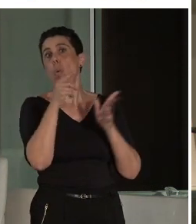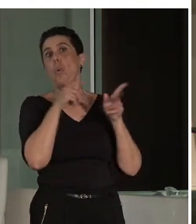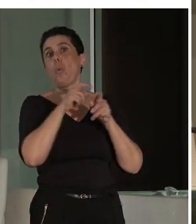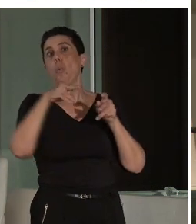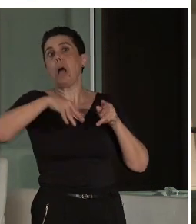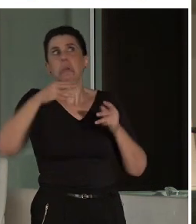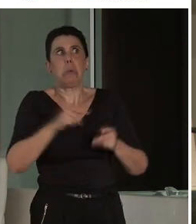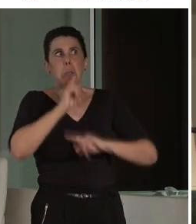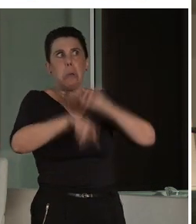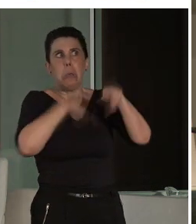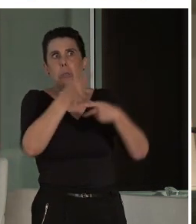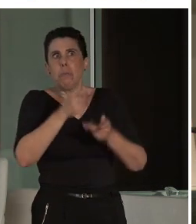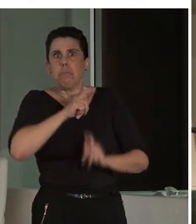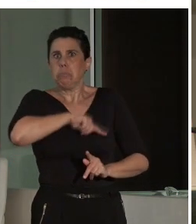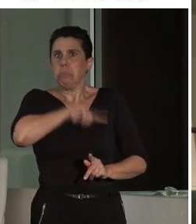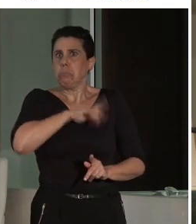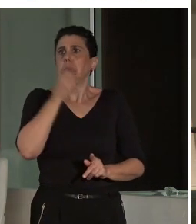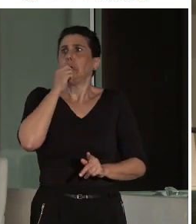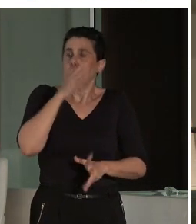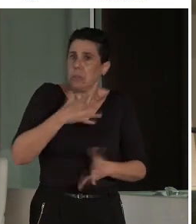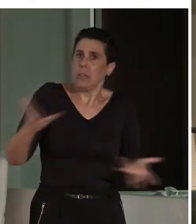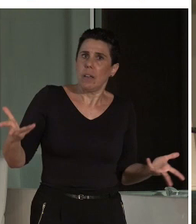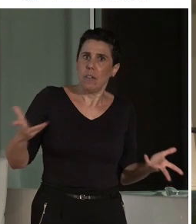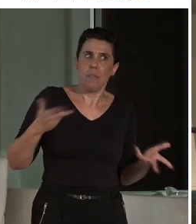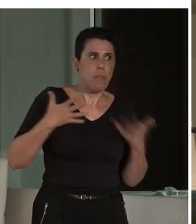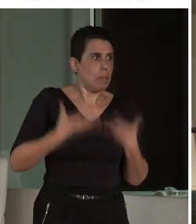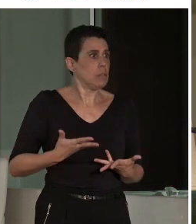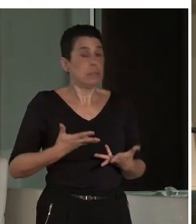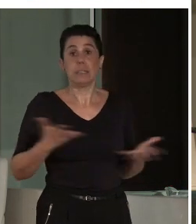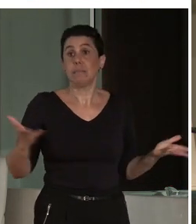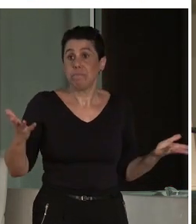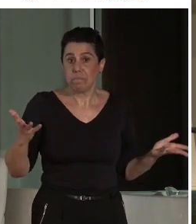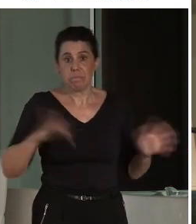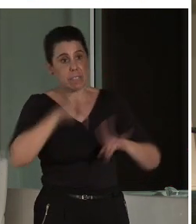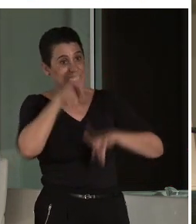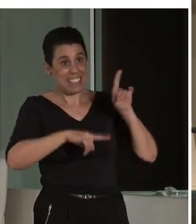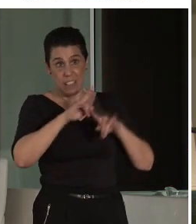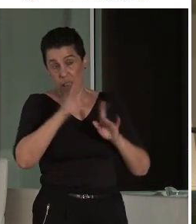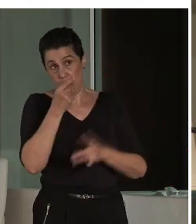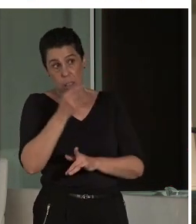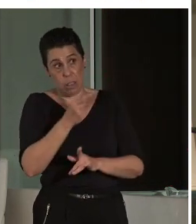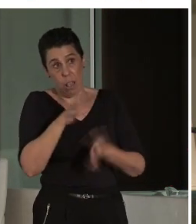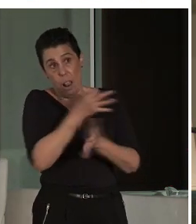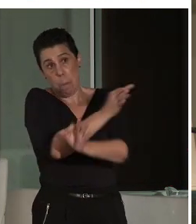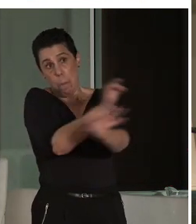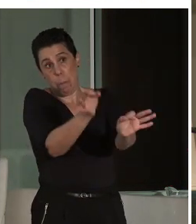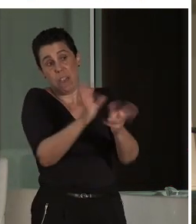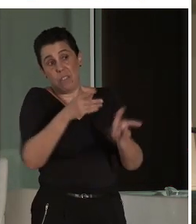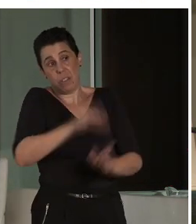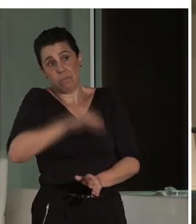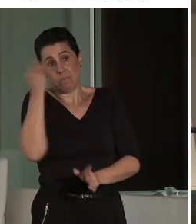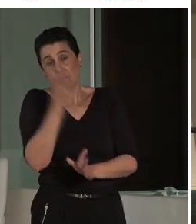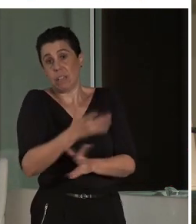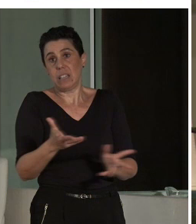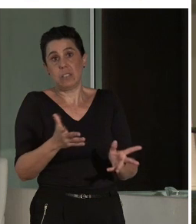todo no me ha hecho falta subir. Pero es a lo mejor es lo que te decía, que es lo ideal, que sería fantástico, pero que no podemos